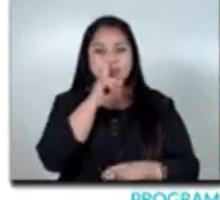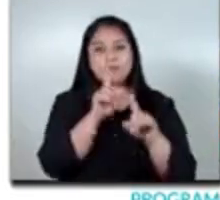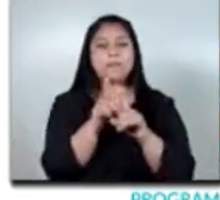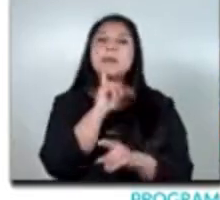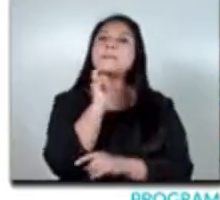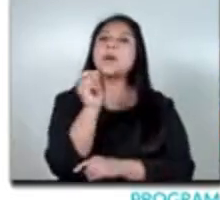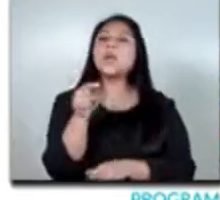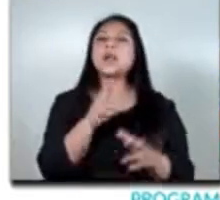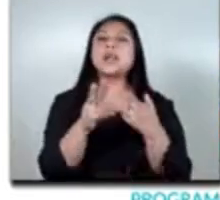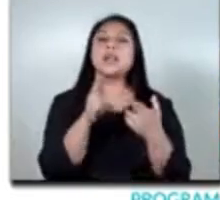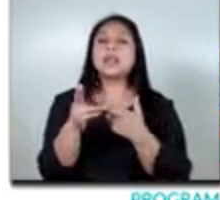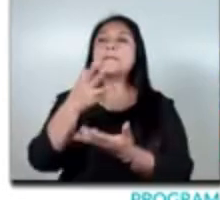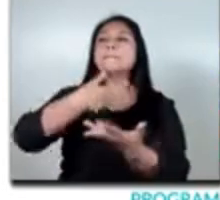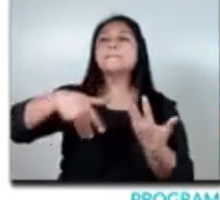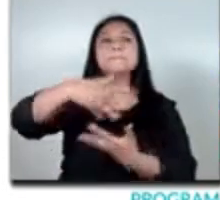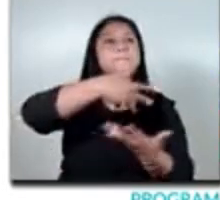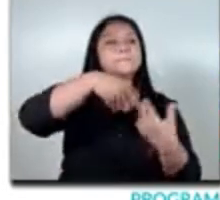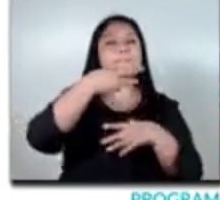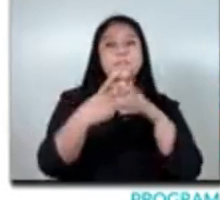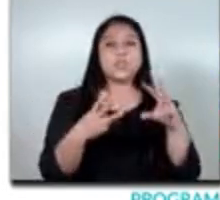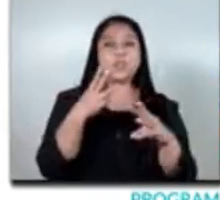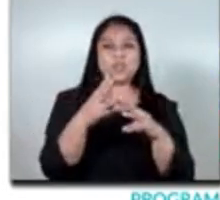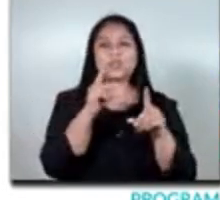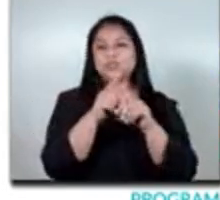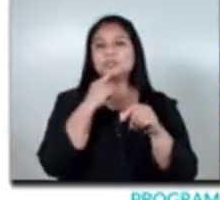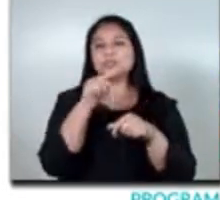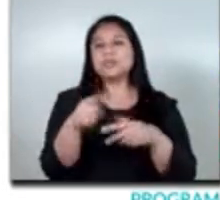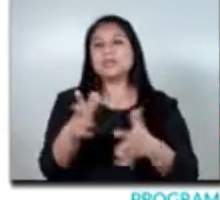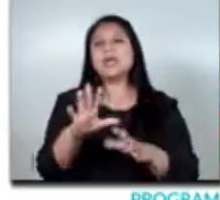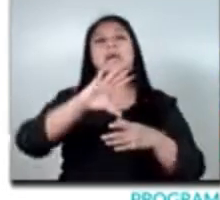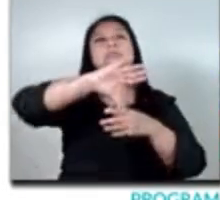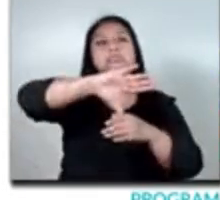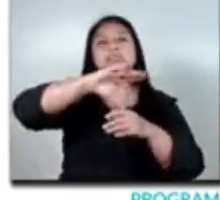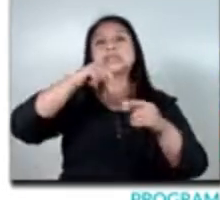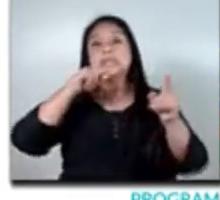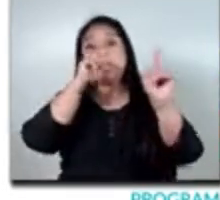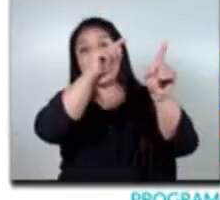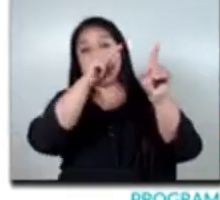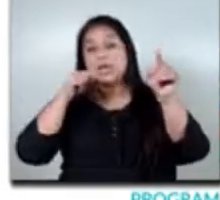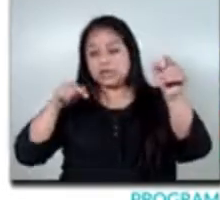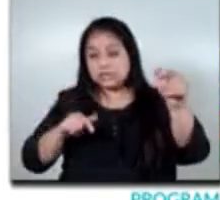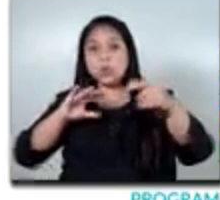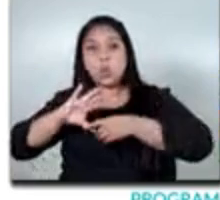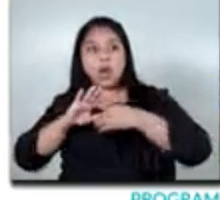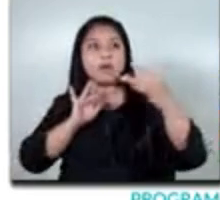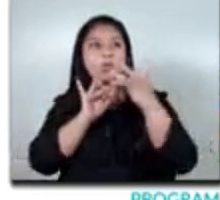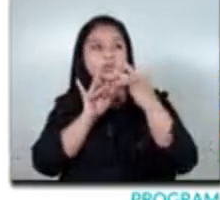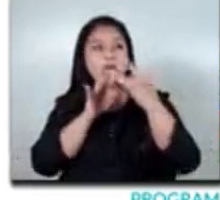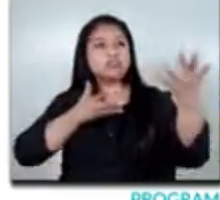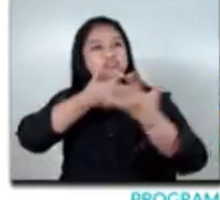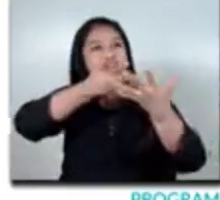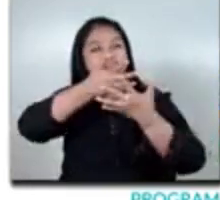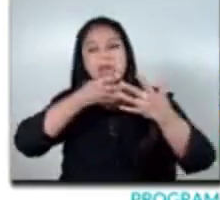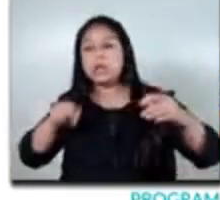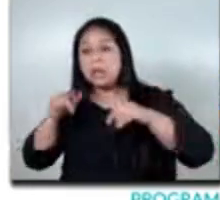relaciones con el mundo y entonces convertir a esos consulados tanto en agentes reclutadores de empleadores buscar empleadores fuera que